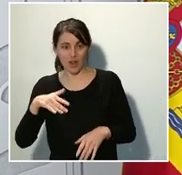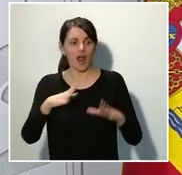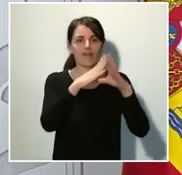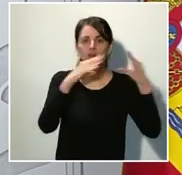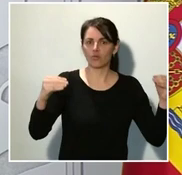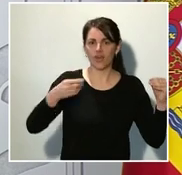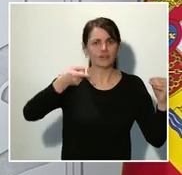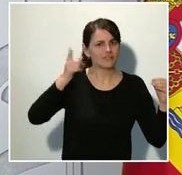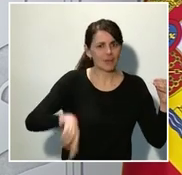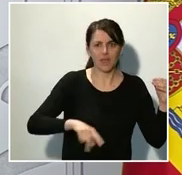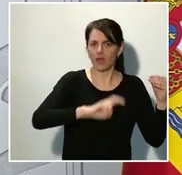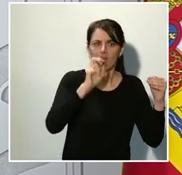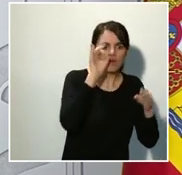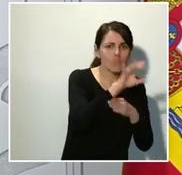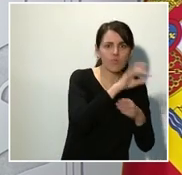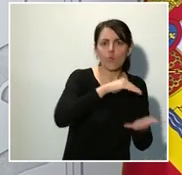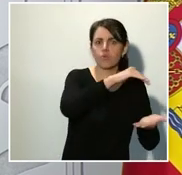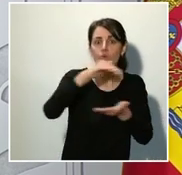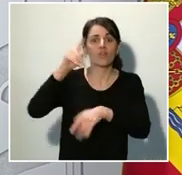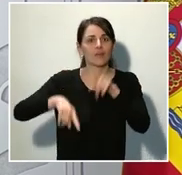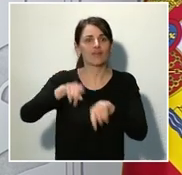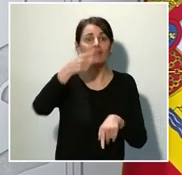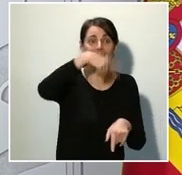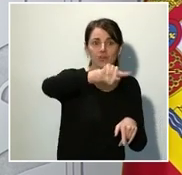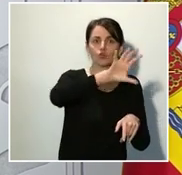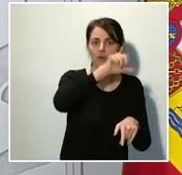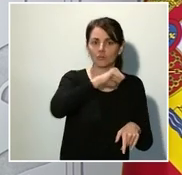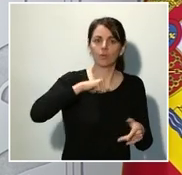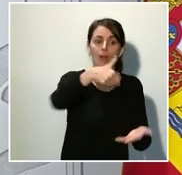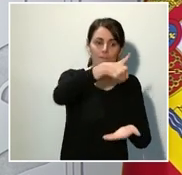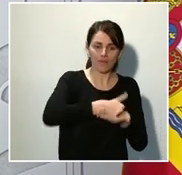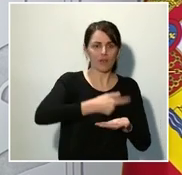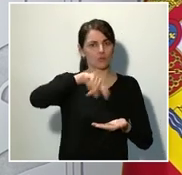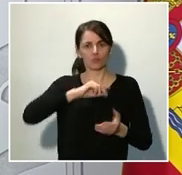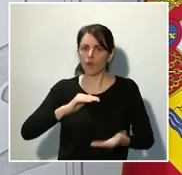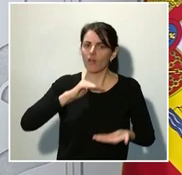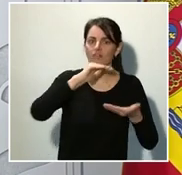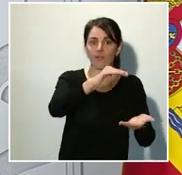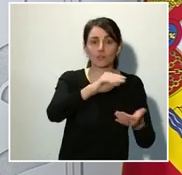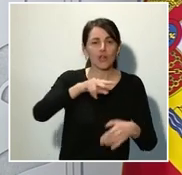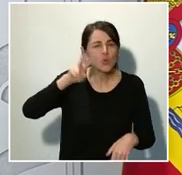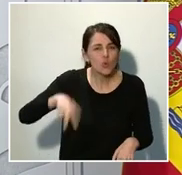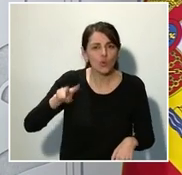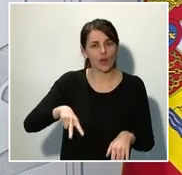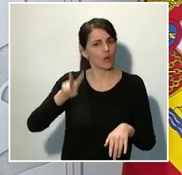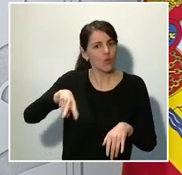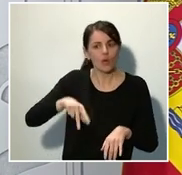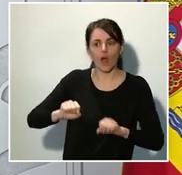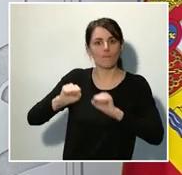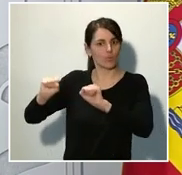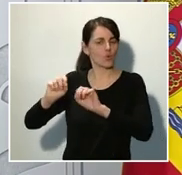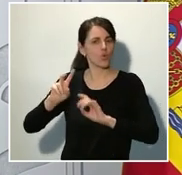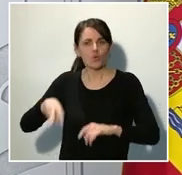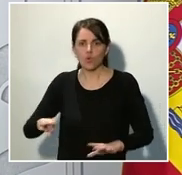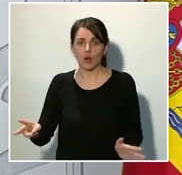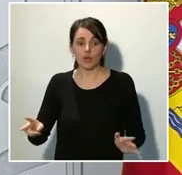comunidades autónomas conforme nos han ido pidiendo. Y no hay requisación ni hay impedimento en aduanas. Simplemente las fuerzas de seguridad, cuando detectan